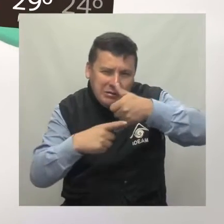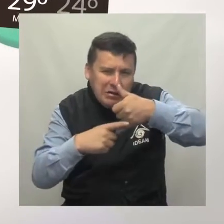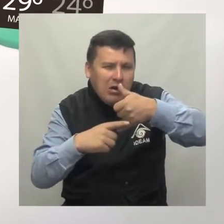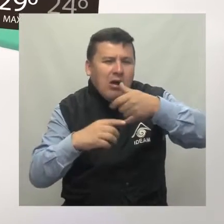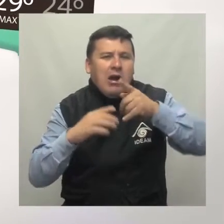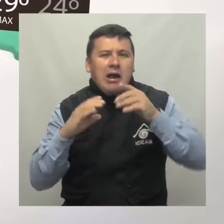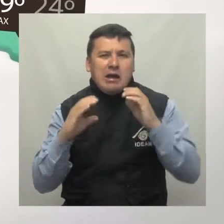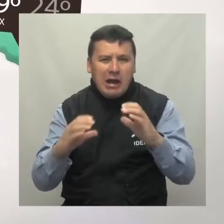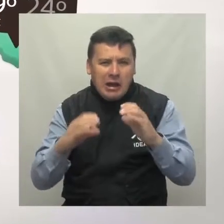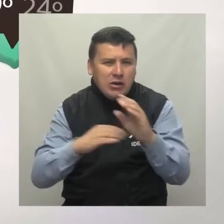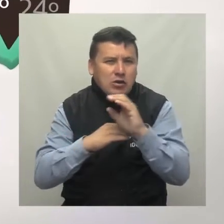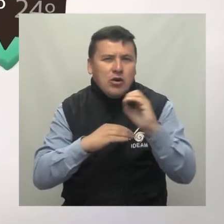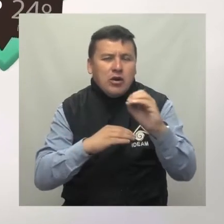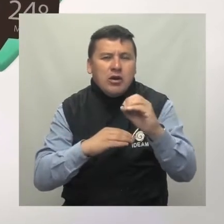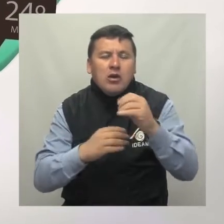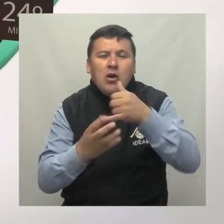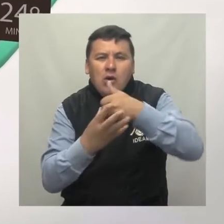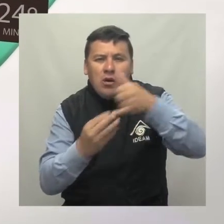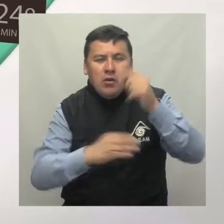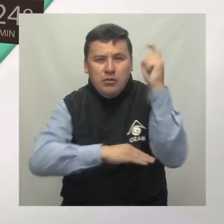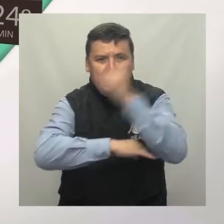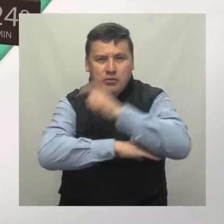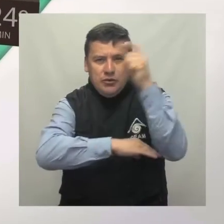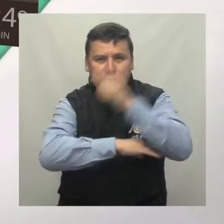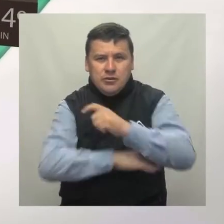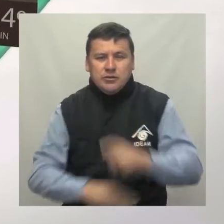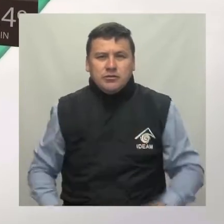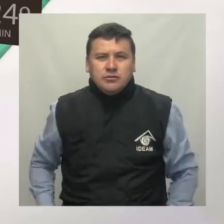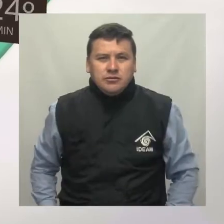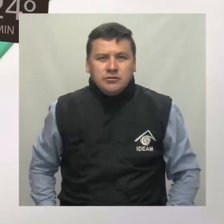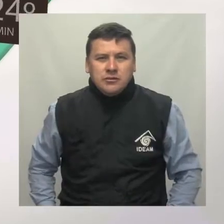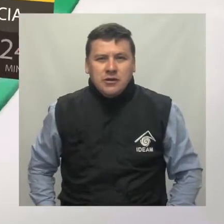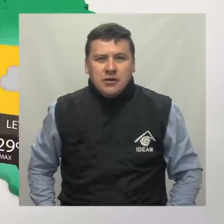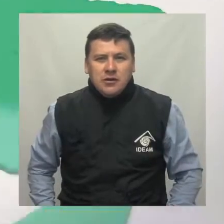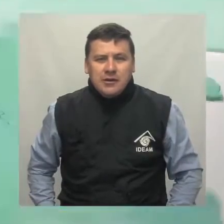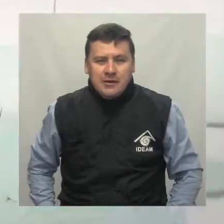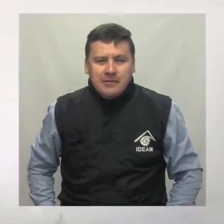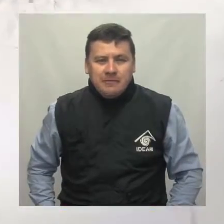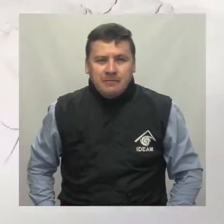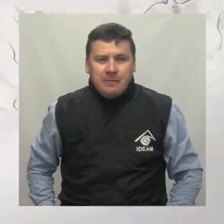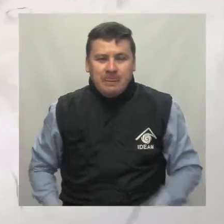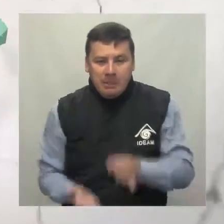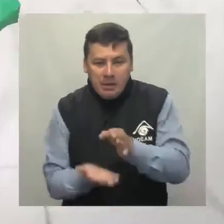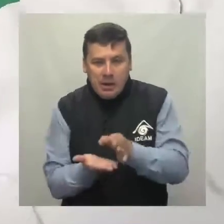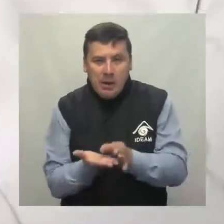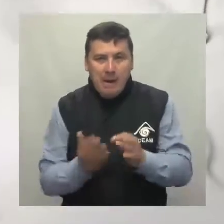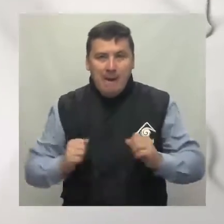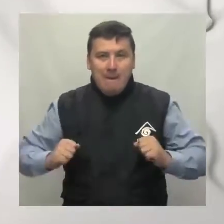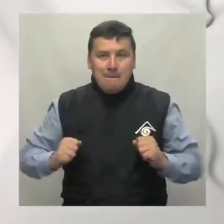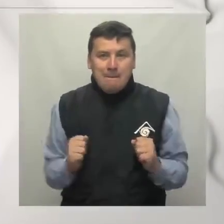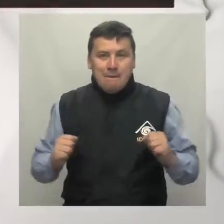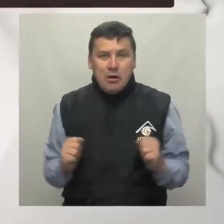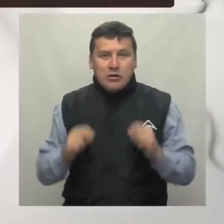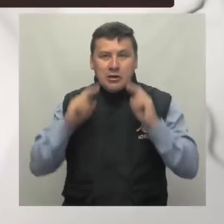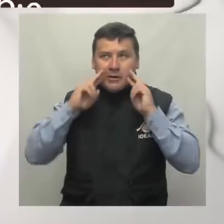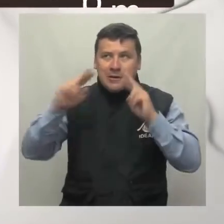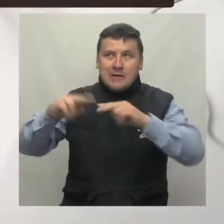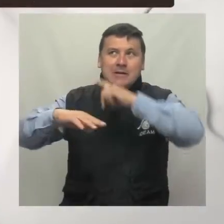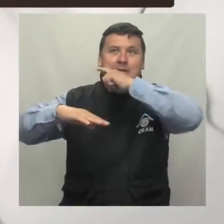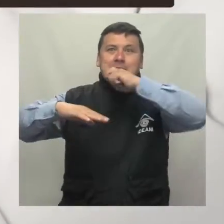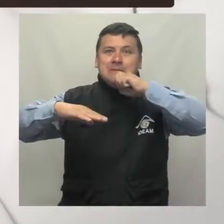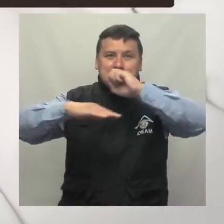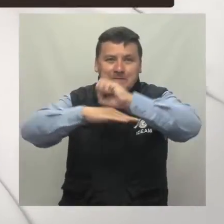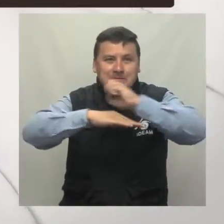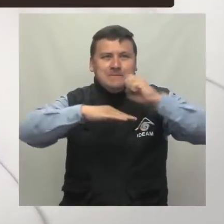Oriente del Caquetá, Guaviar y Putumayo Música En nuestra capital se pronostica predominio de tiempo